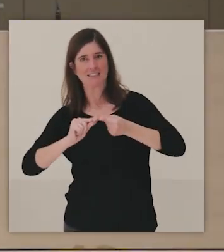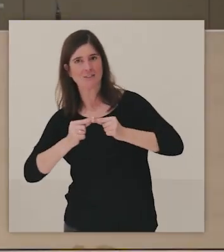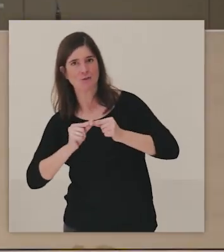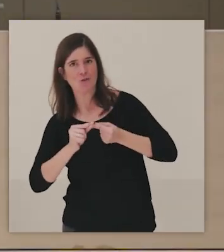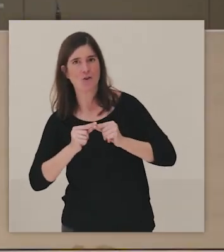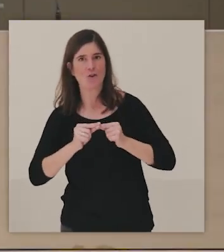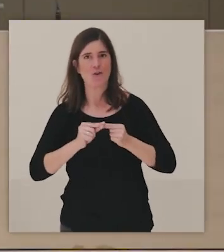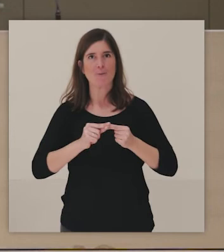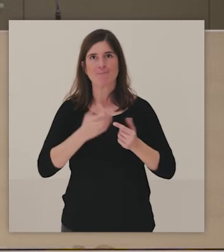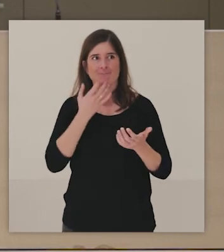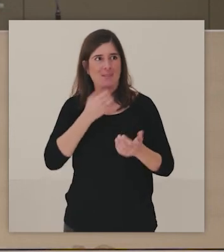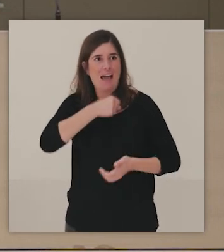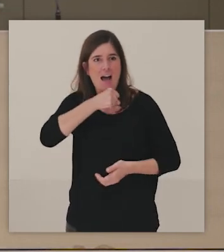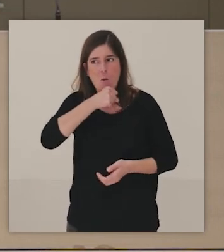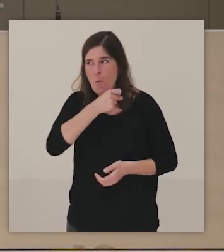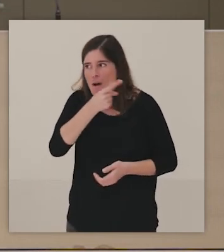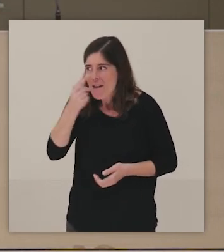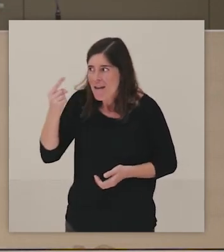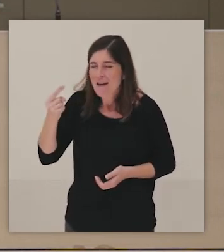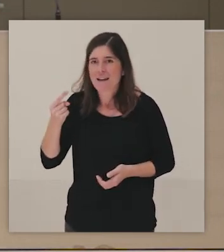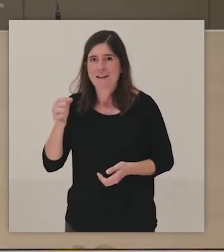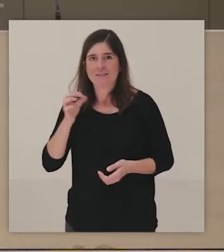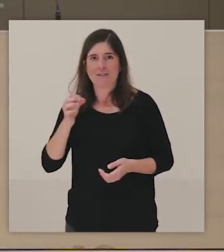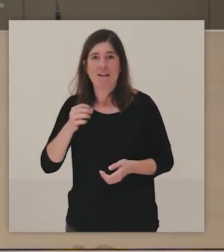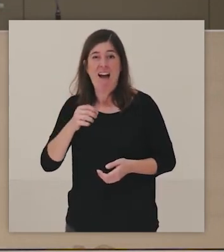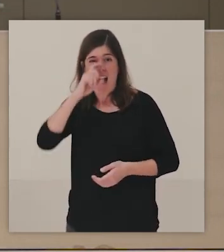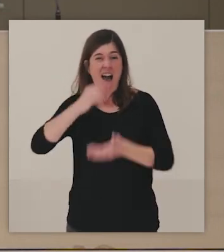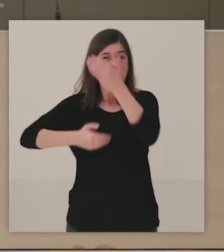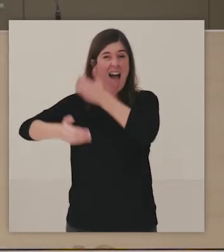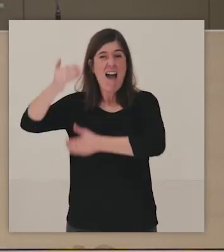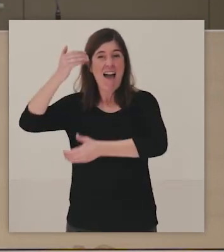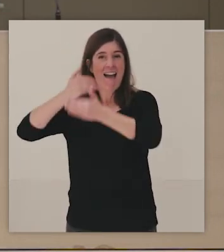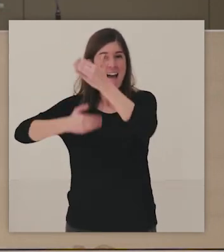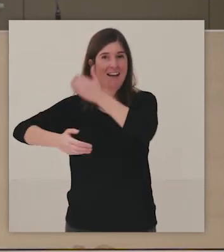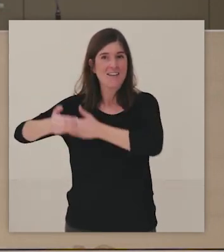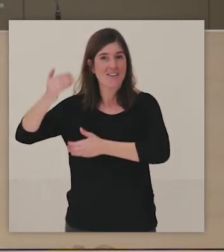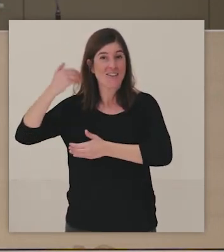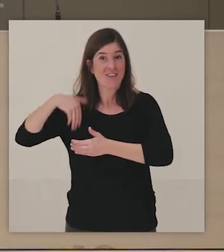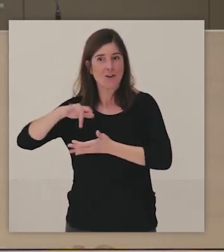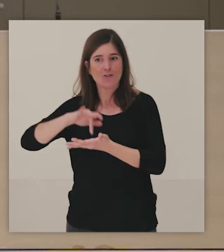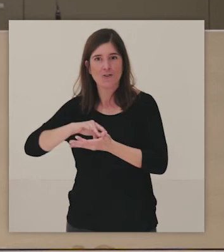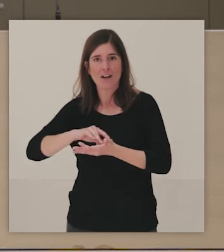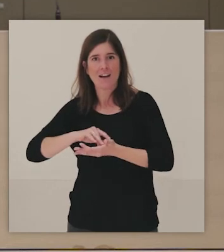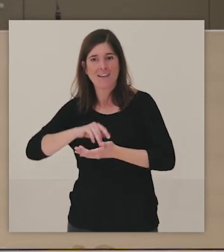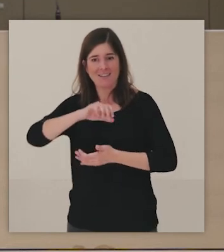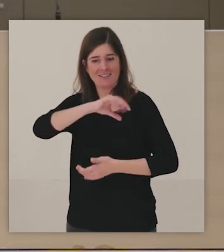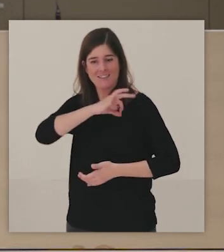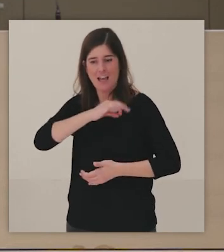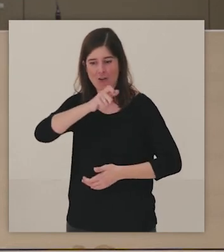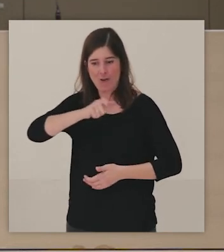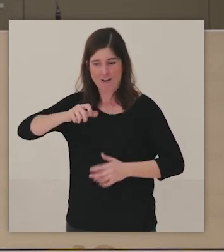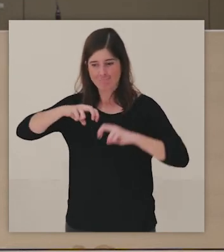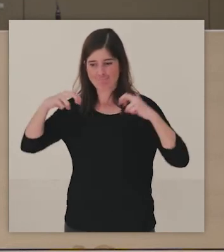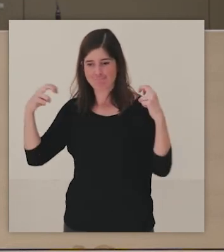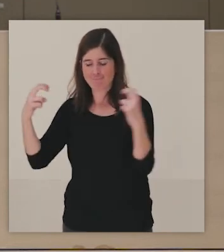hacer ganchillo o el tejer en nuestras abuelas o en otras generaciones eran los espacios de libertad,